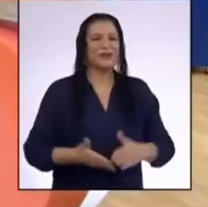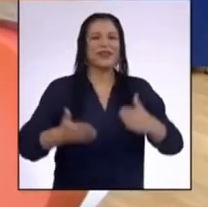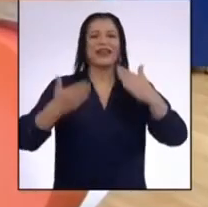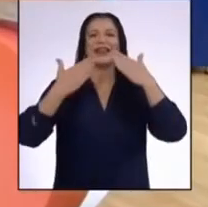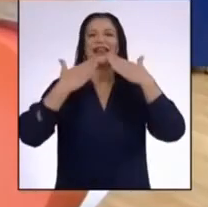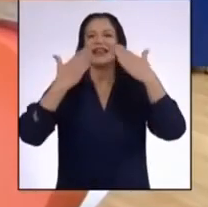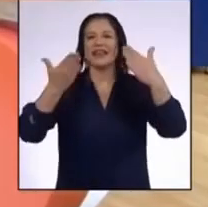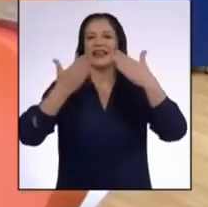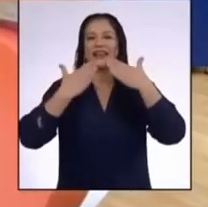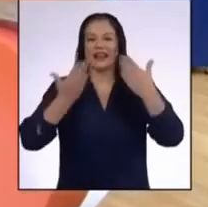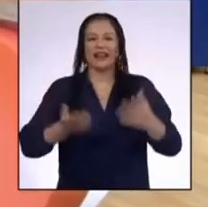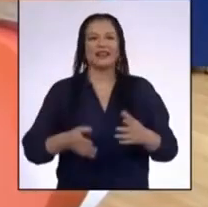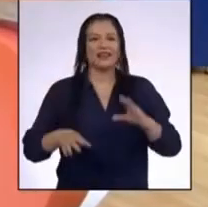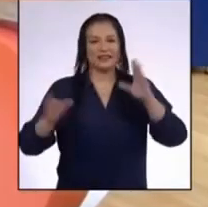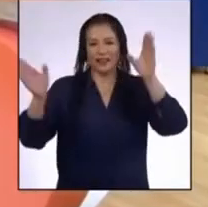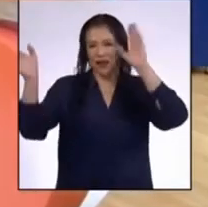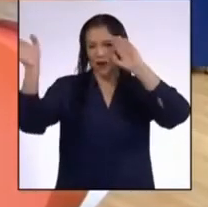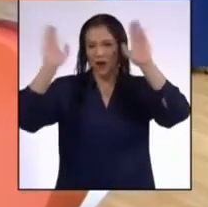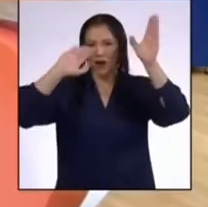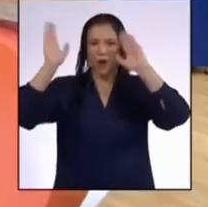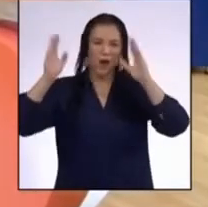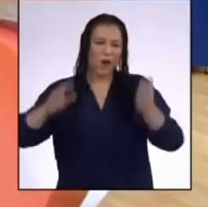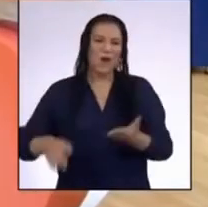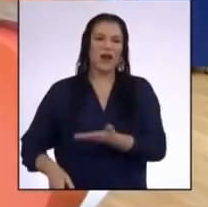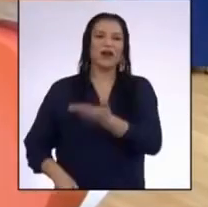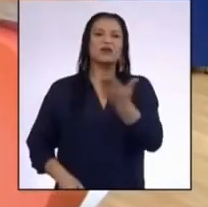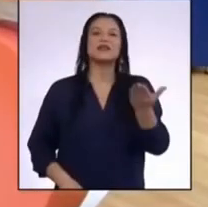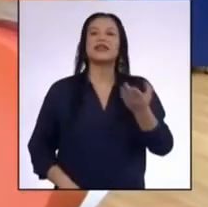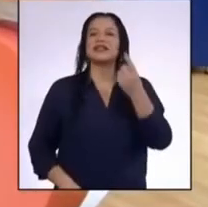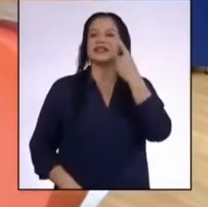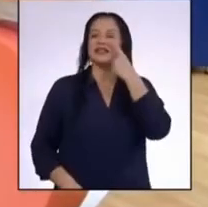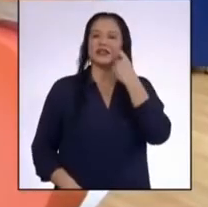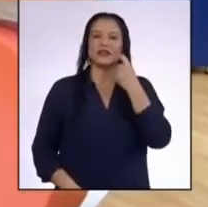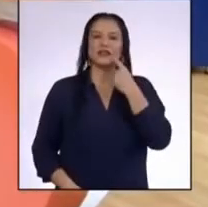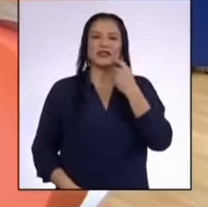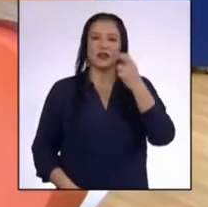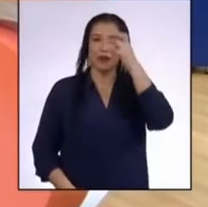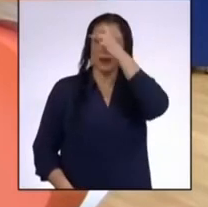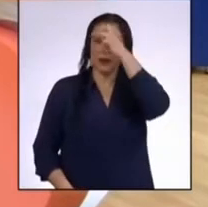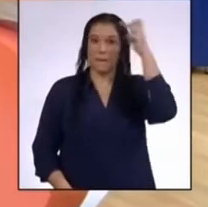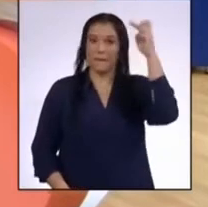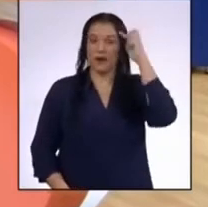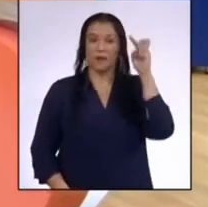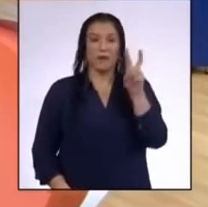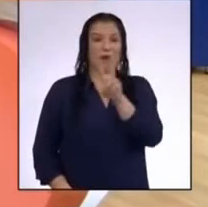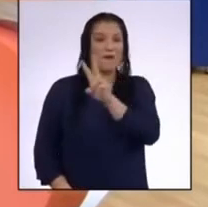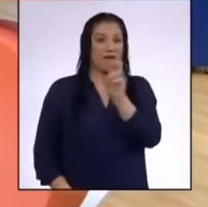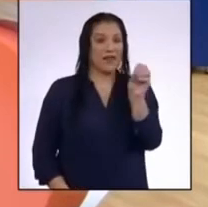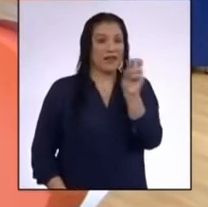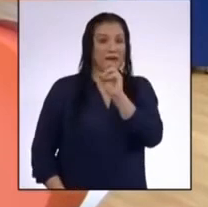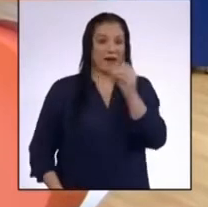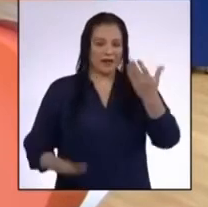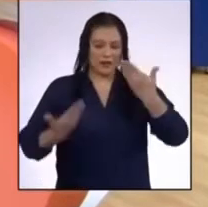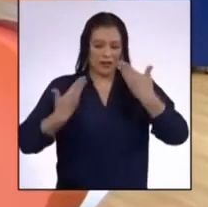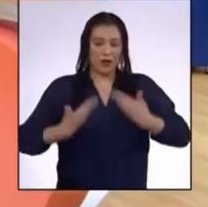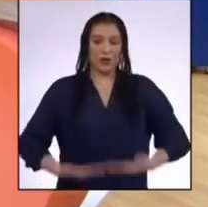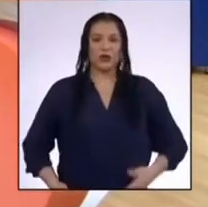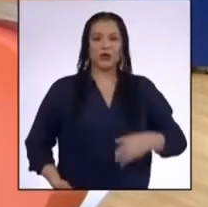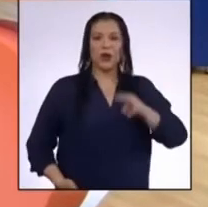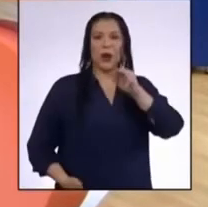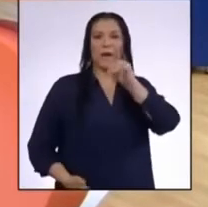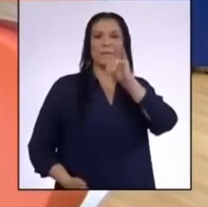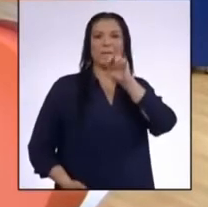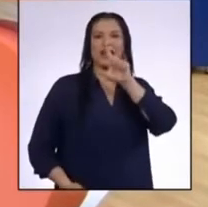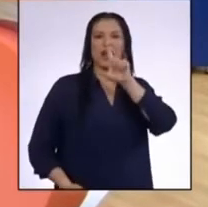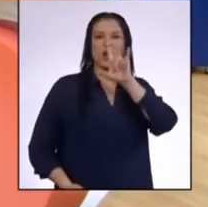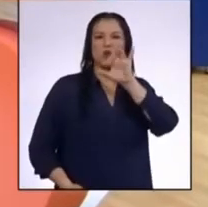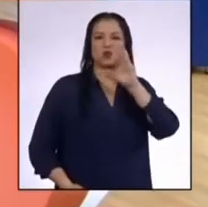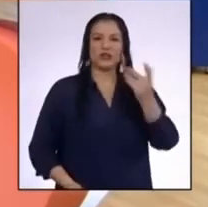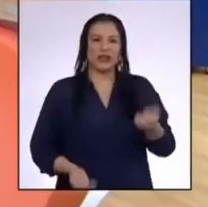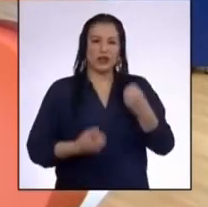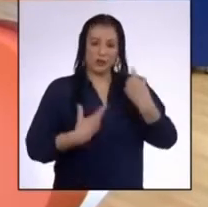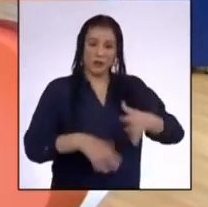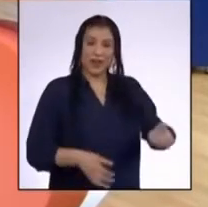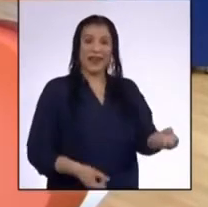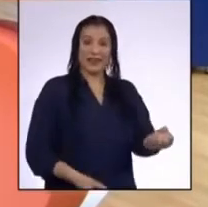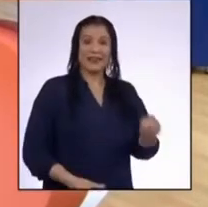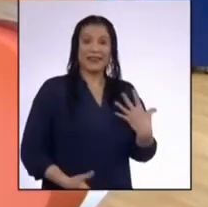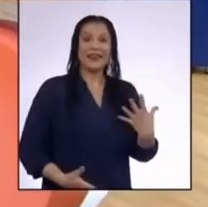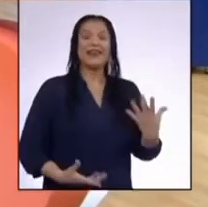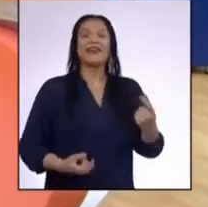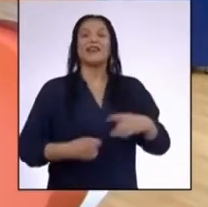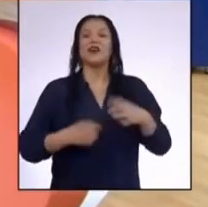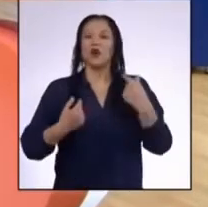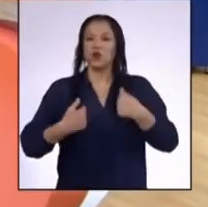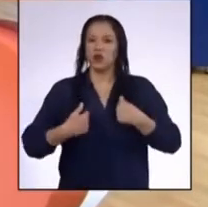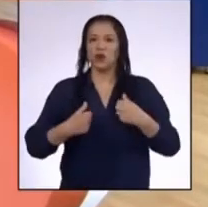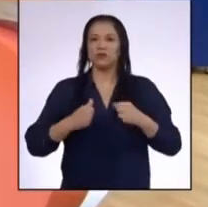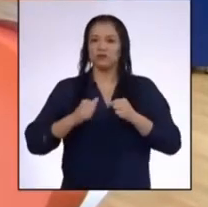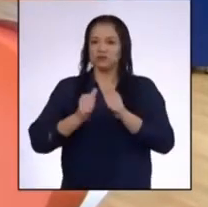Gracias y hola a todas las chicas y a todos los chicos de la promo 2020 Yo soy Miluska Eskenazi y como ya les dijo Junior, yo los